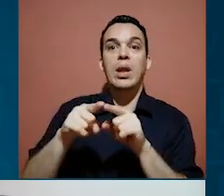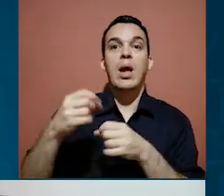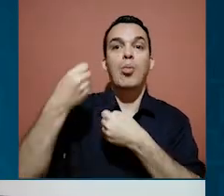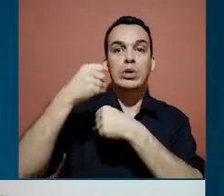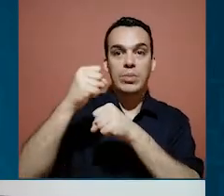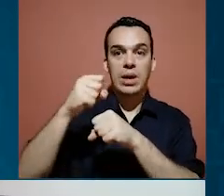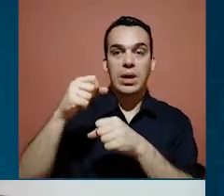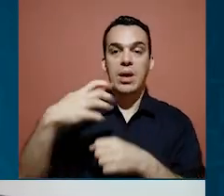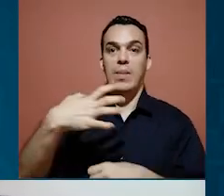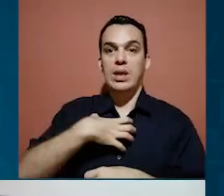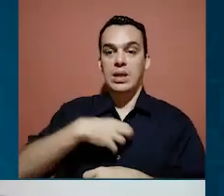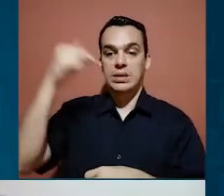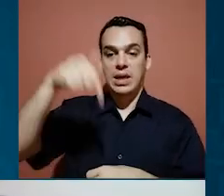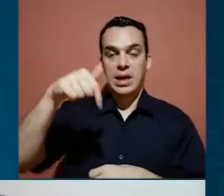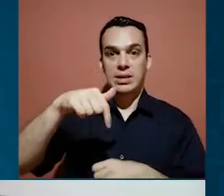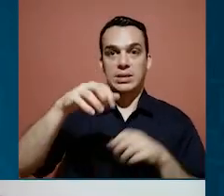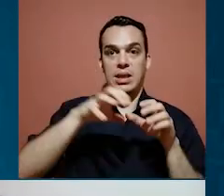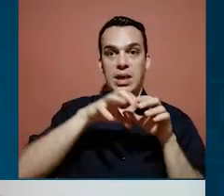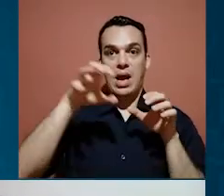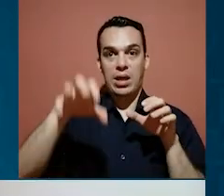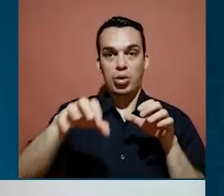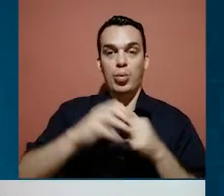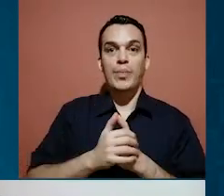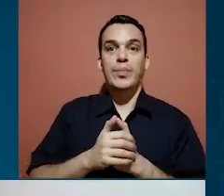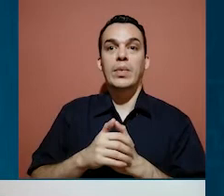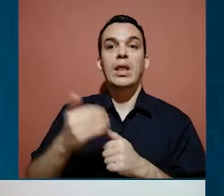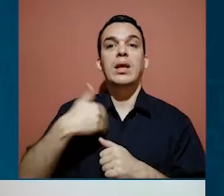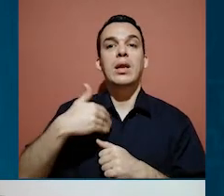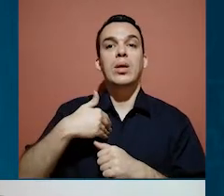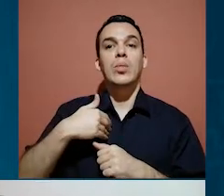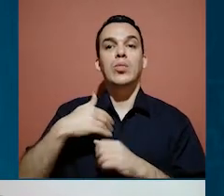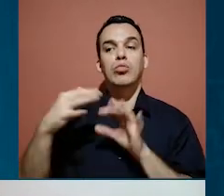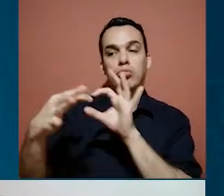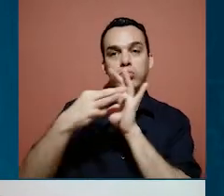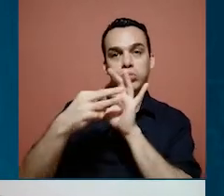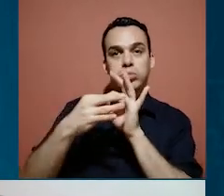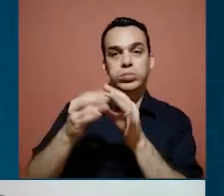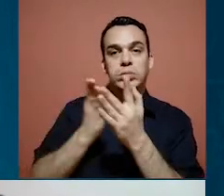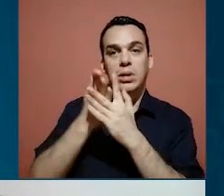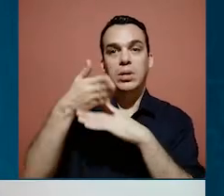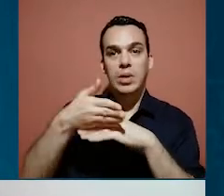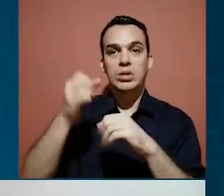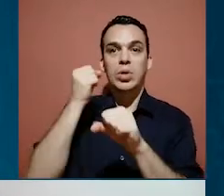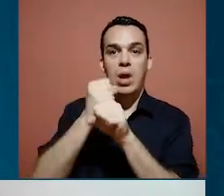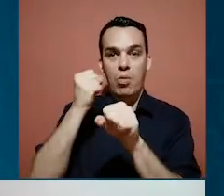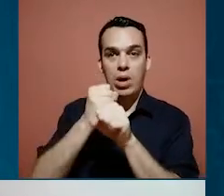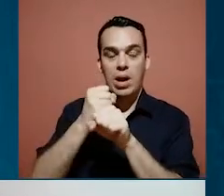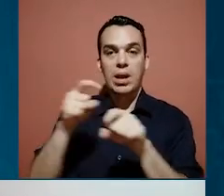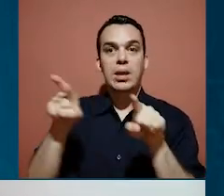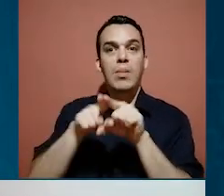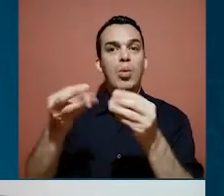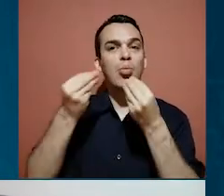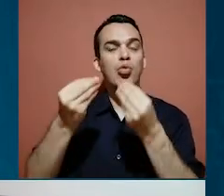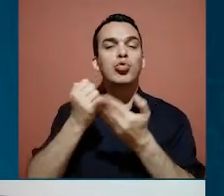Municipalidad pertenece a este cantón. Tenemos una unidad de intermediación laboral también, ¿verdad?, que le